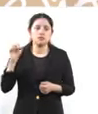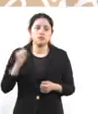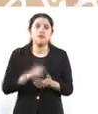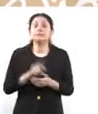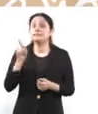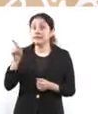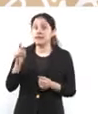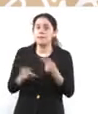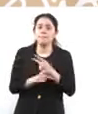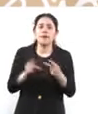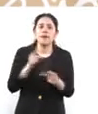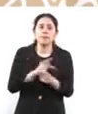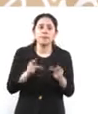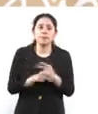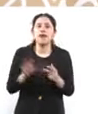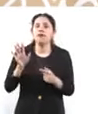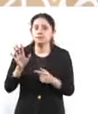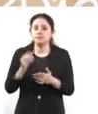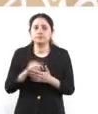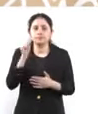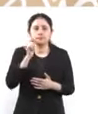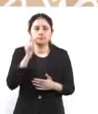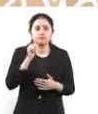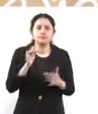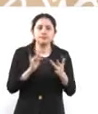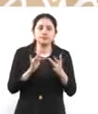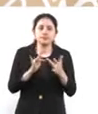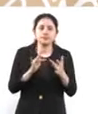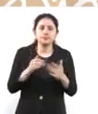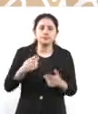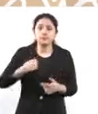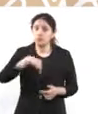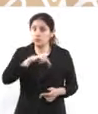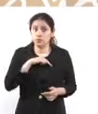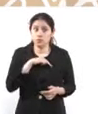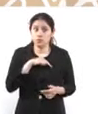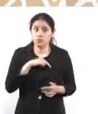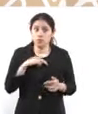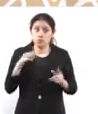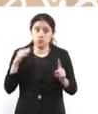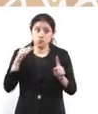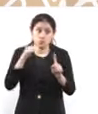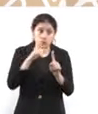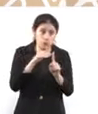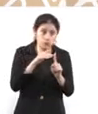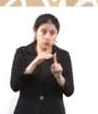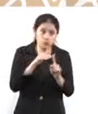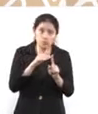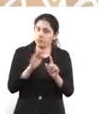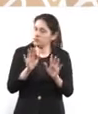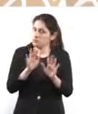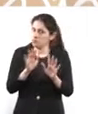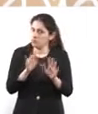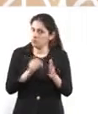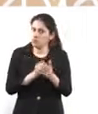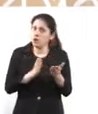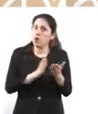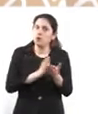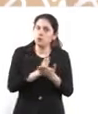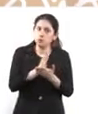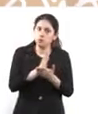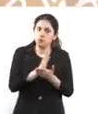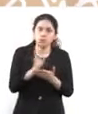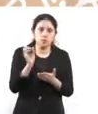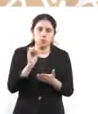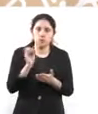en comunicación. Ahora que quede muy claro, nosotros no vamos a intervenir nunca en la autonomía universitaria ni para